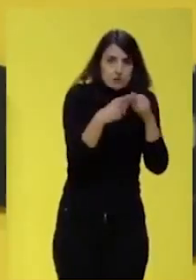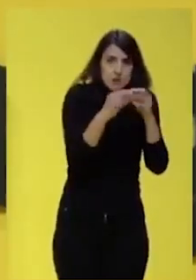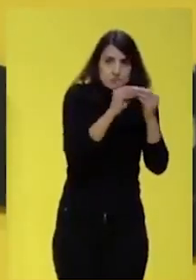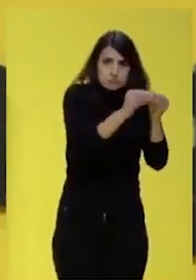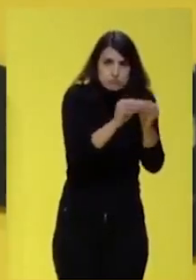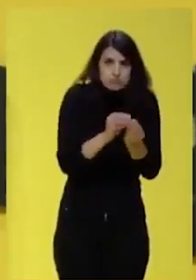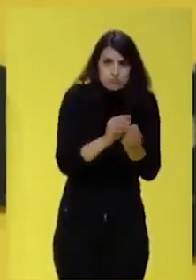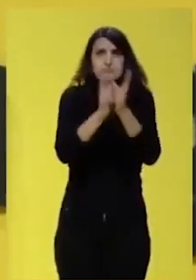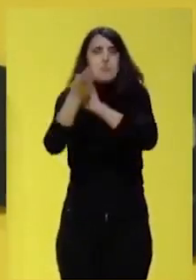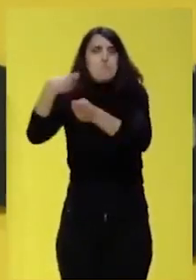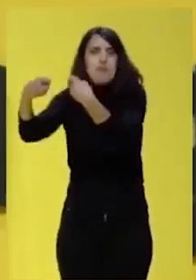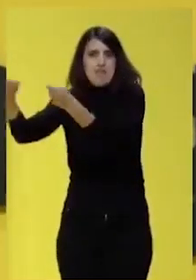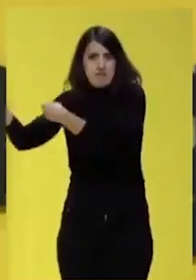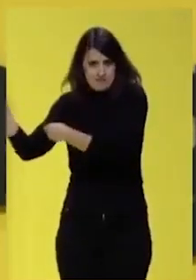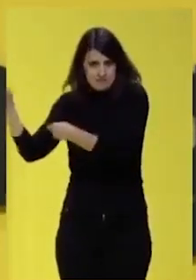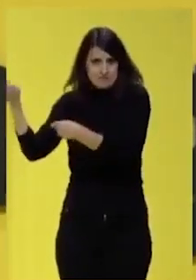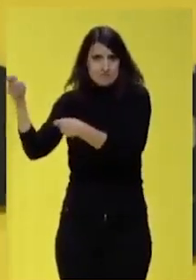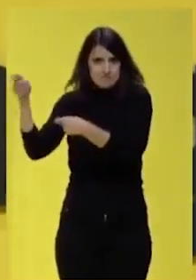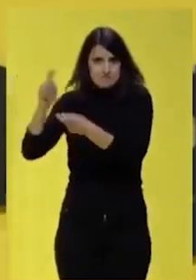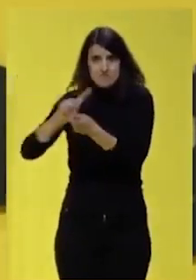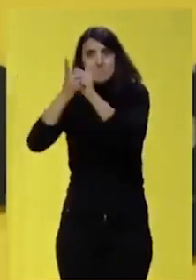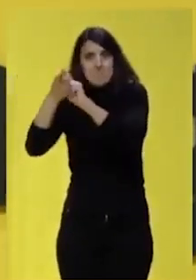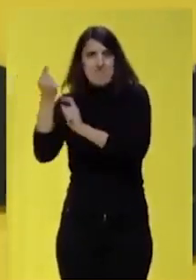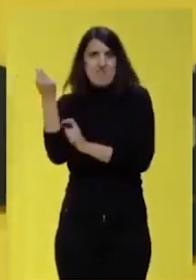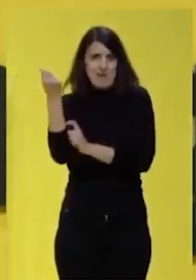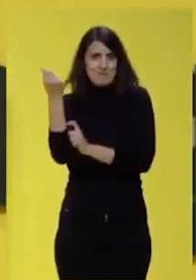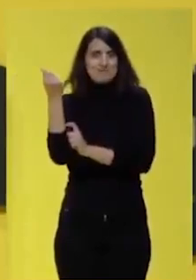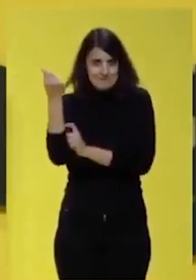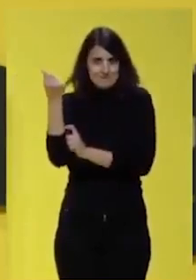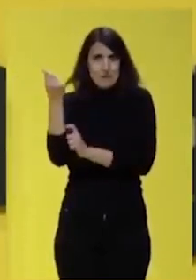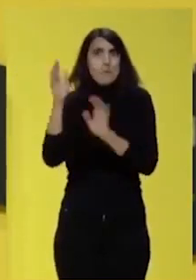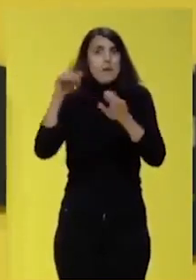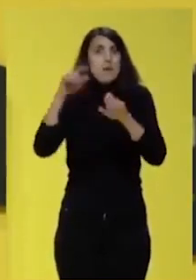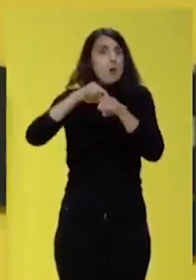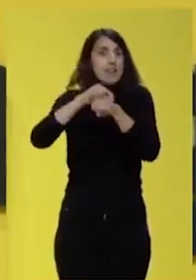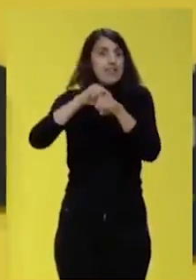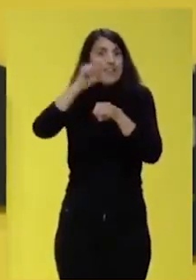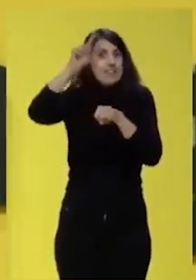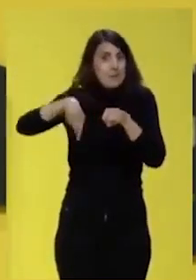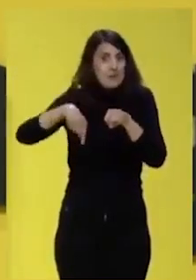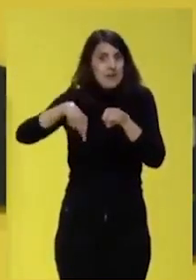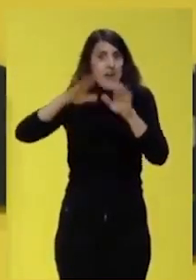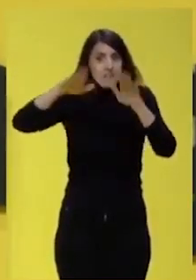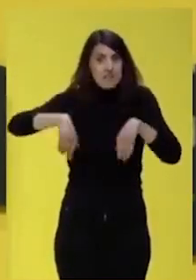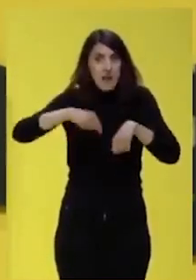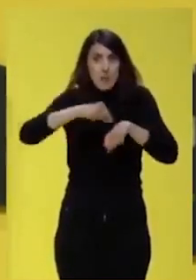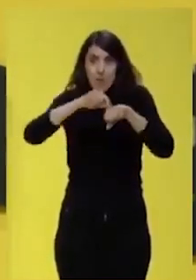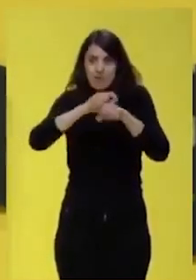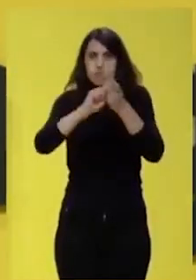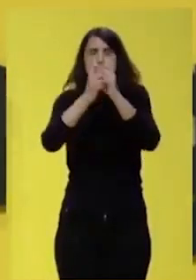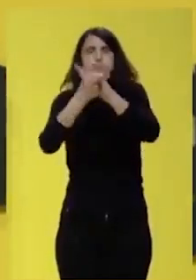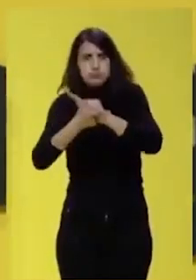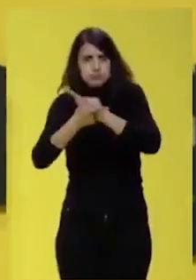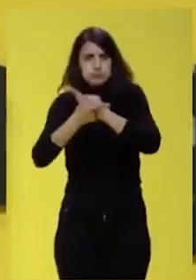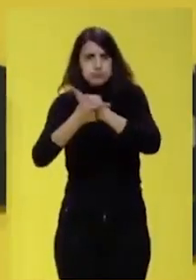rápidamente se vendan para que rápidamente se conviertan en capital, pero también la política, al final y al cabo, se está convirtiendo en